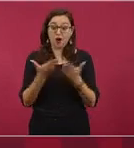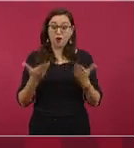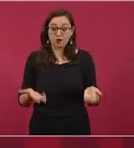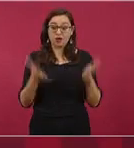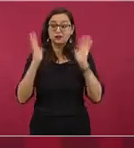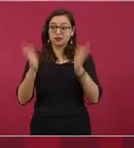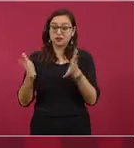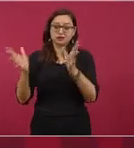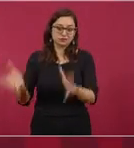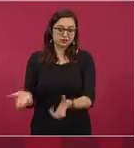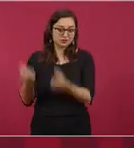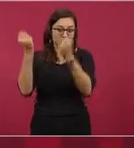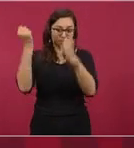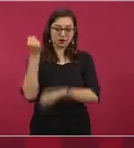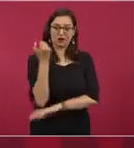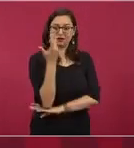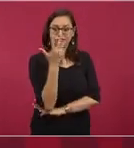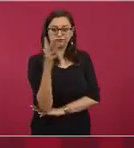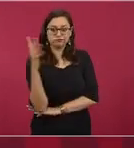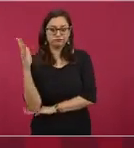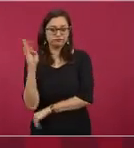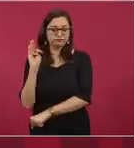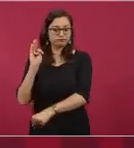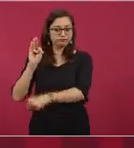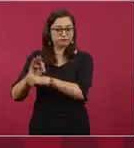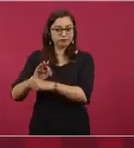natural protegida.